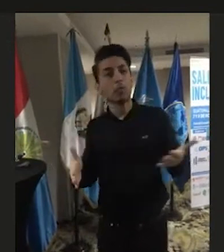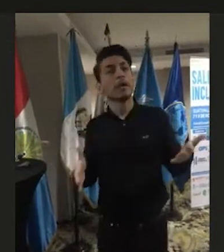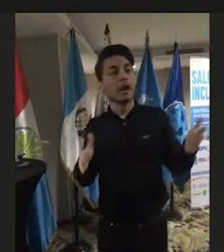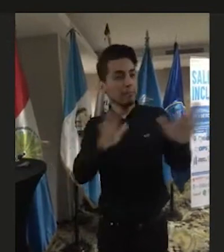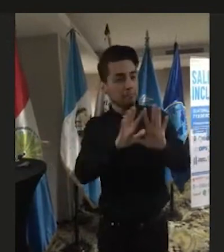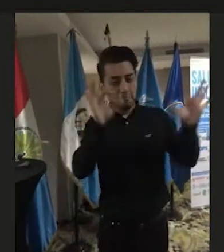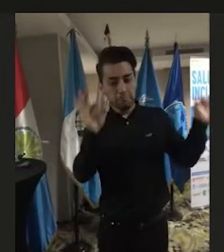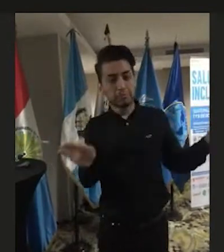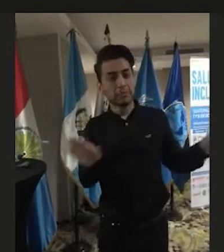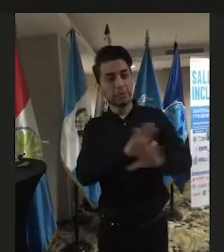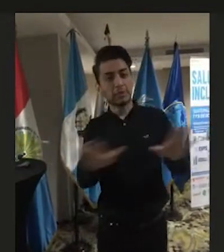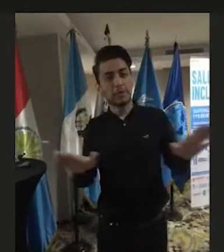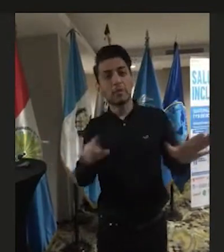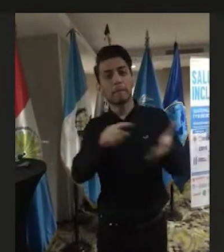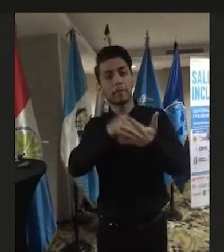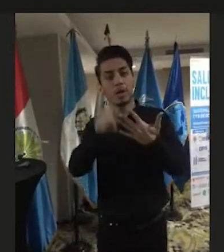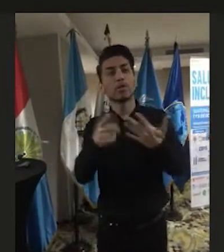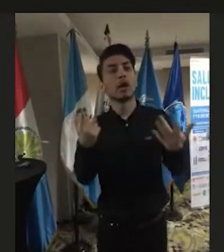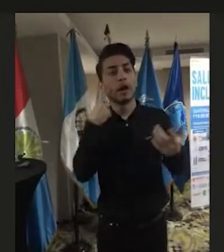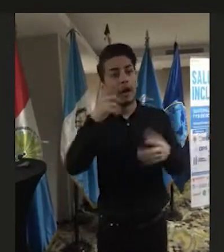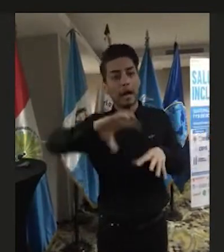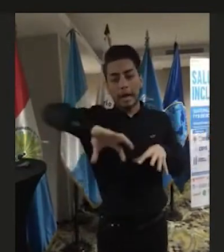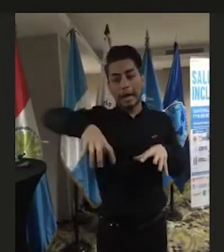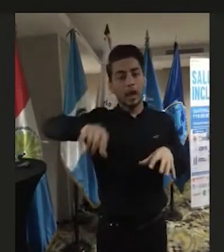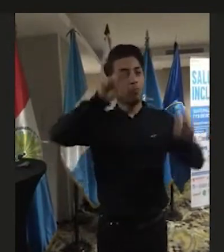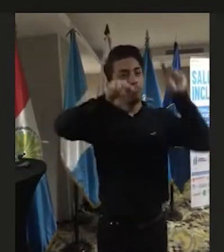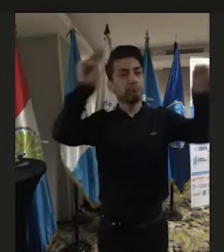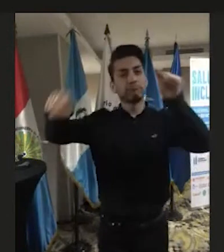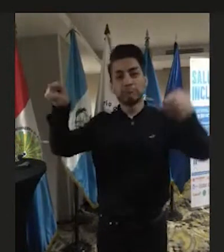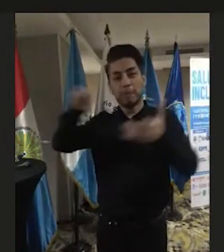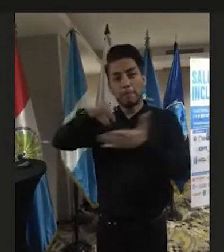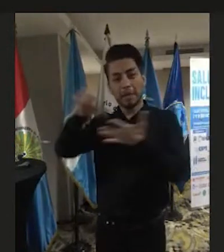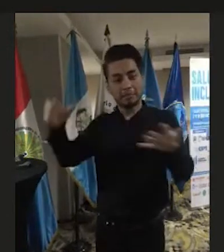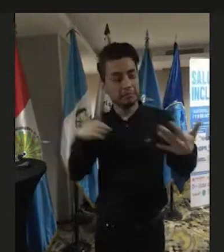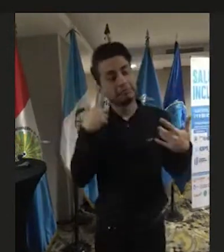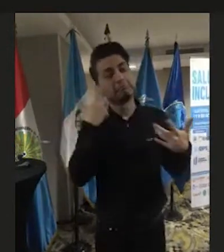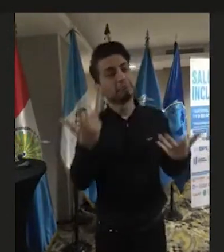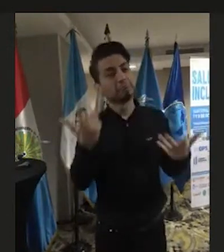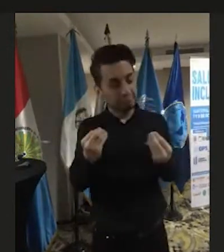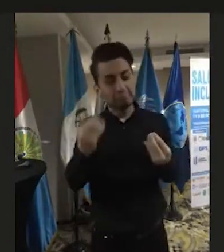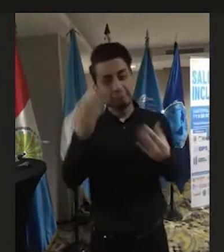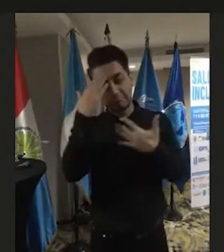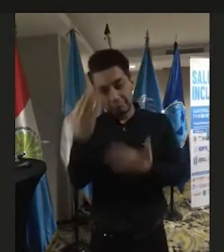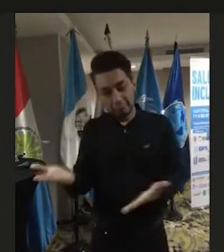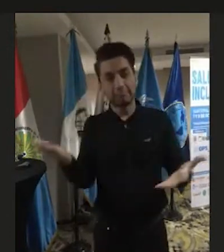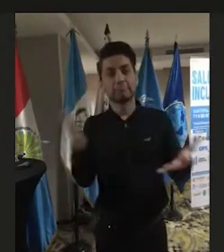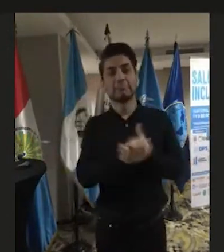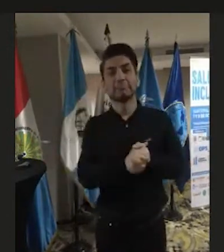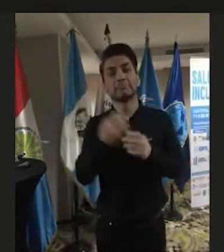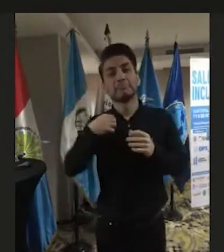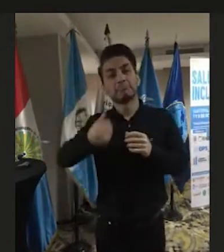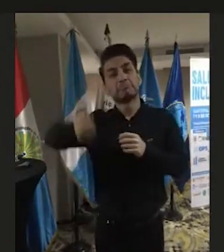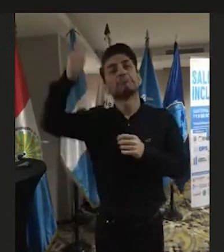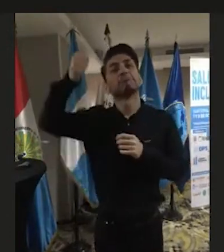con un encuentro regional. O yo creo que no hay palabras para decir el logro